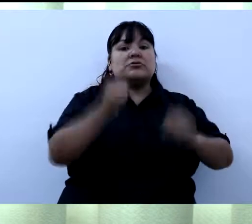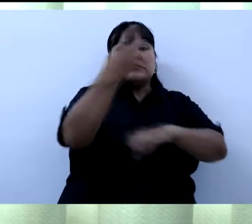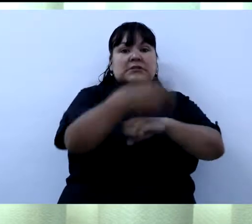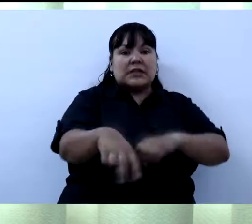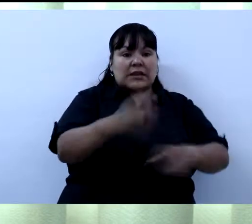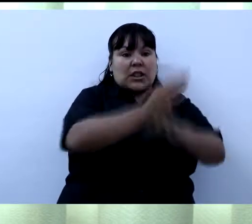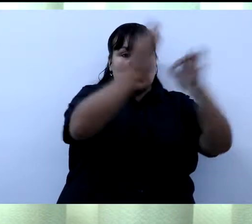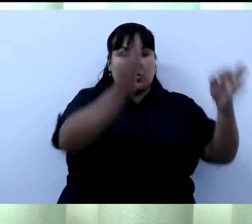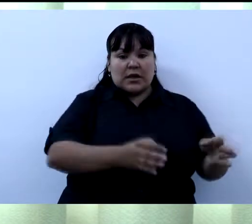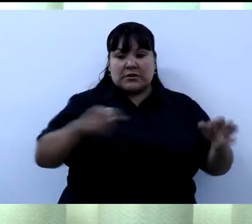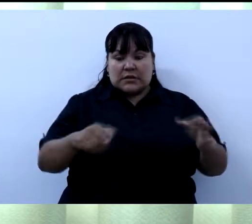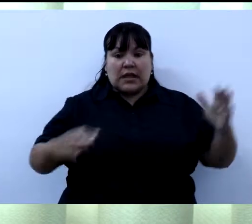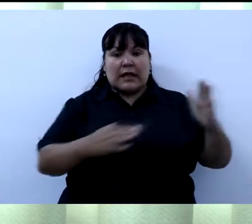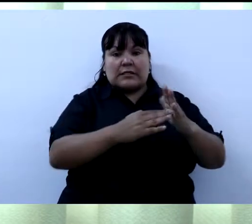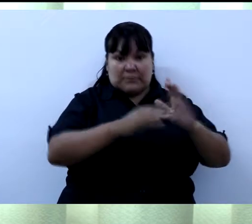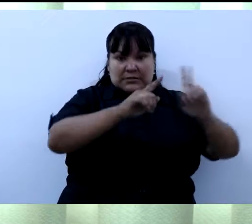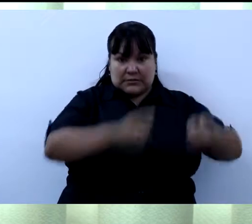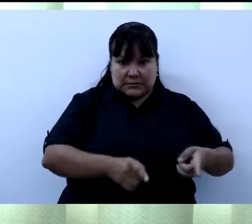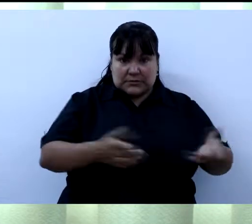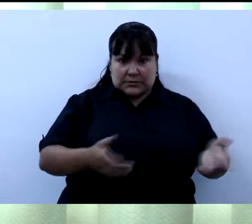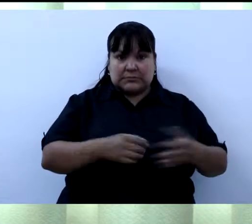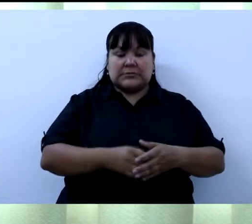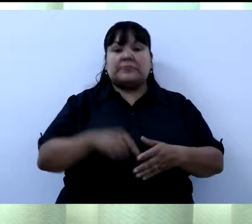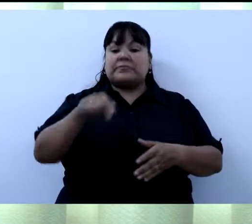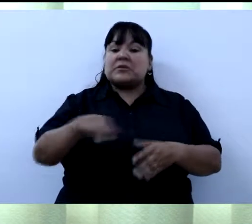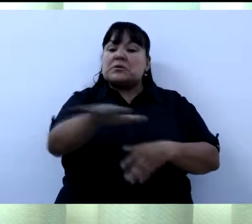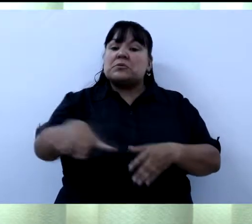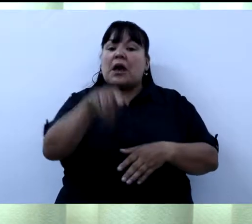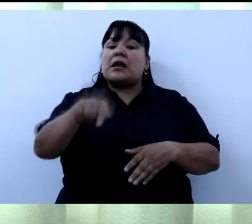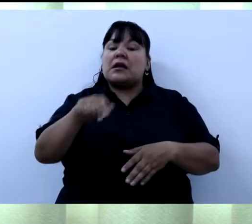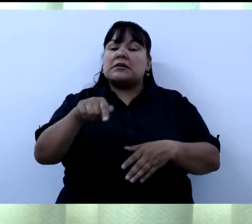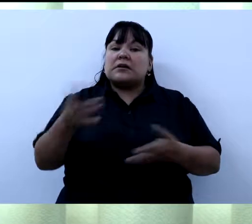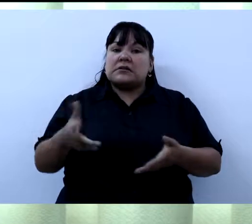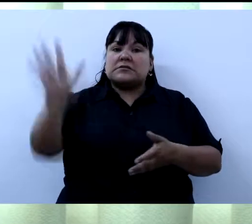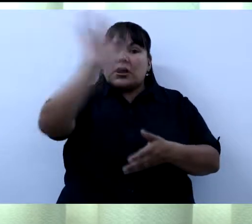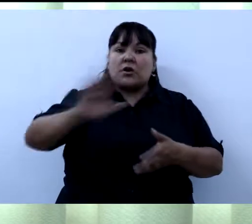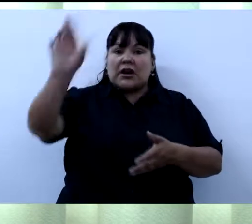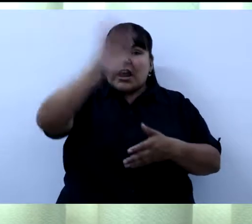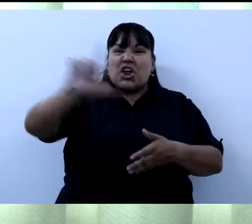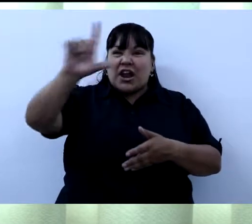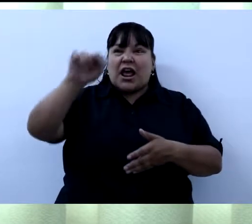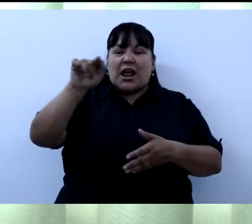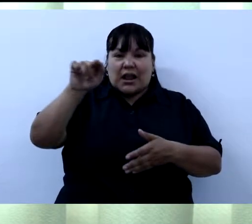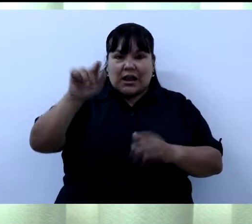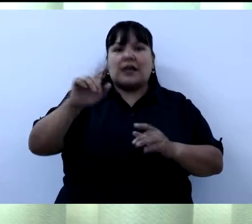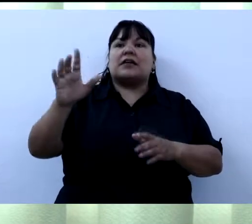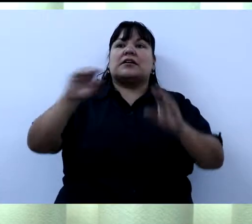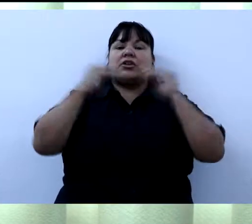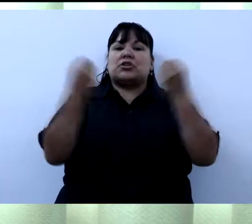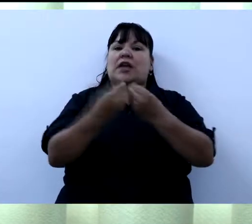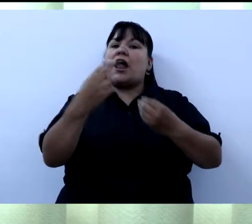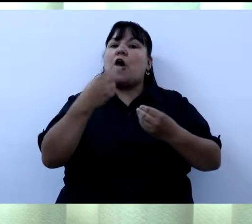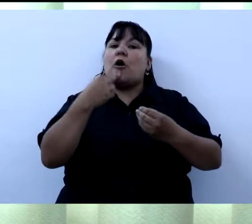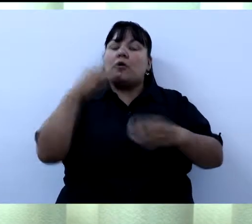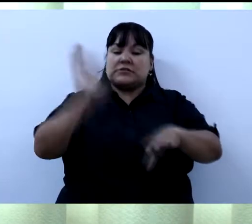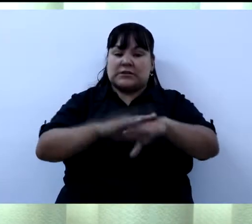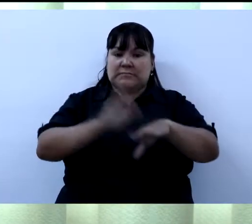las 11 direcciones regionales más una subregional y las dos sedes regionales que están distribuidas en